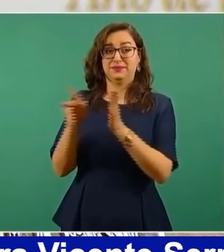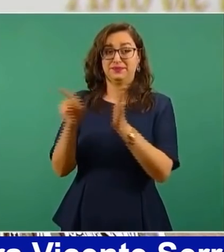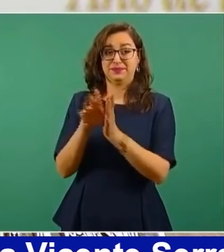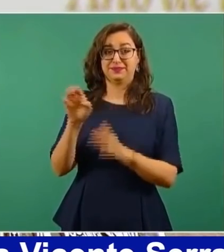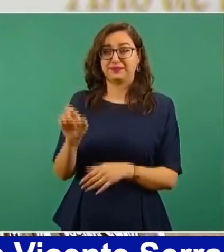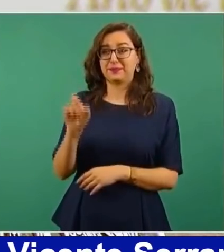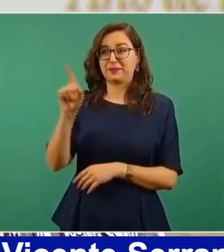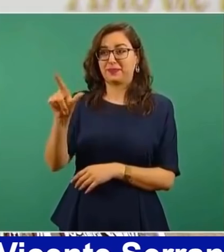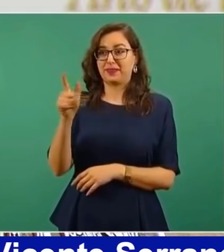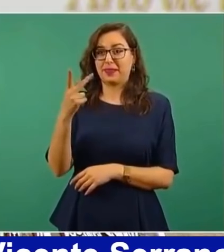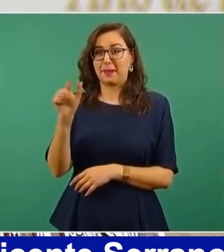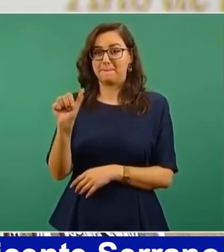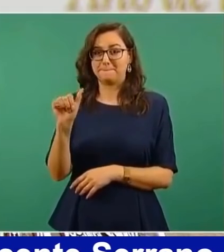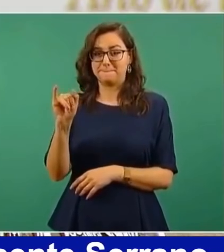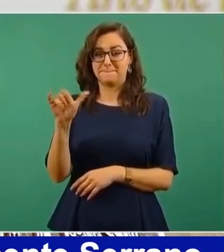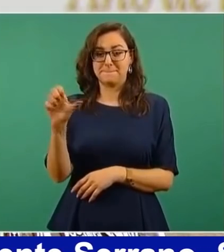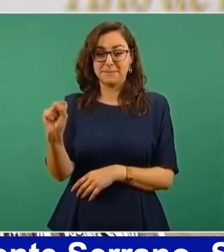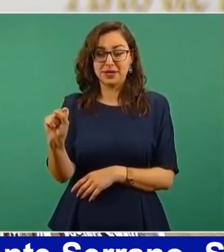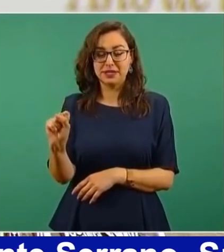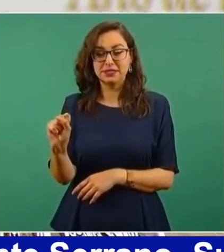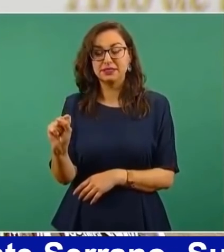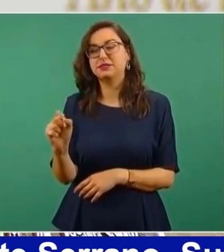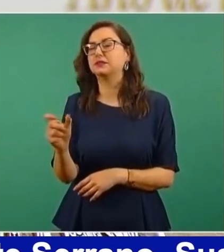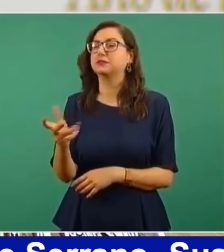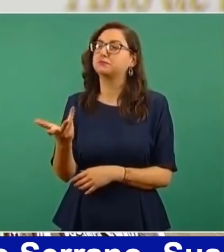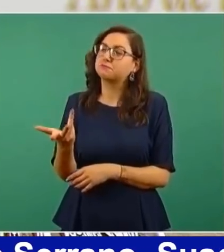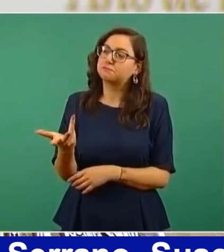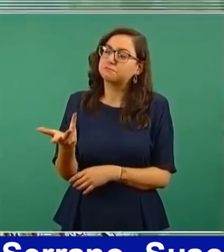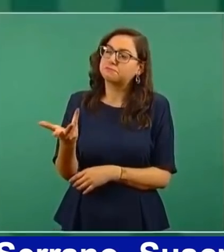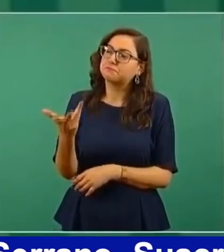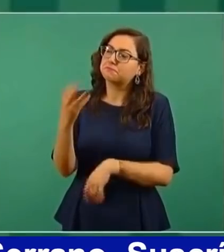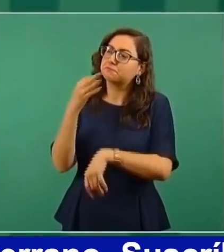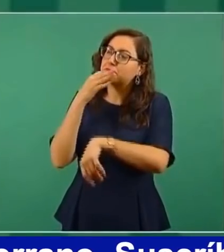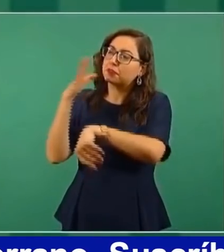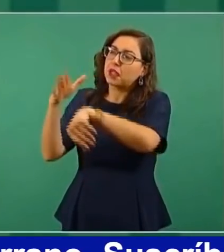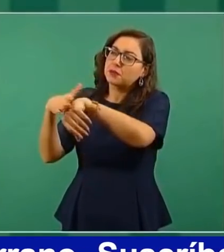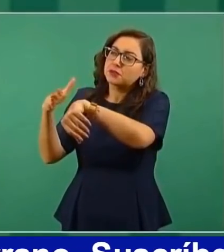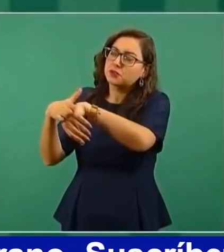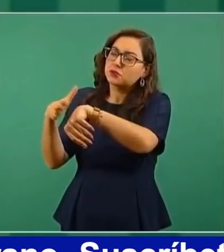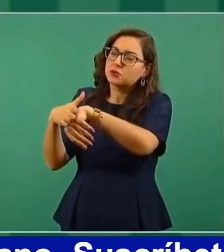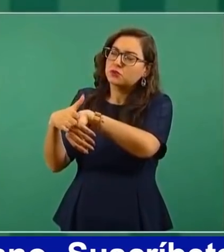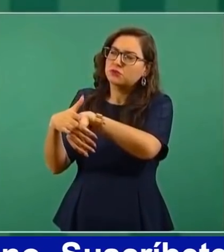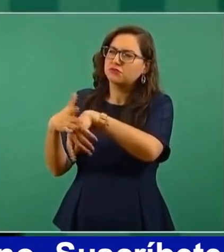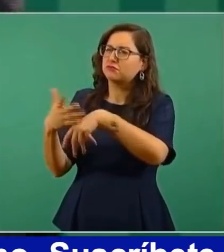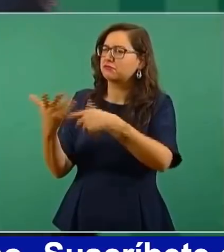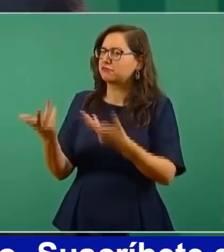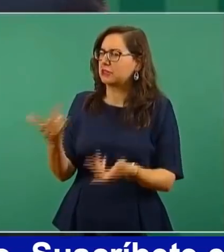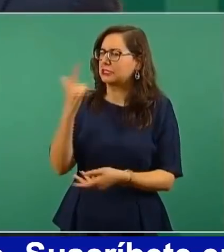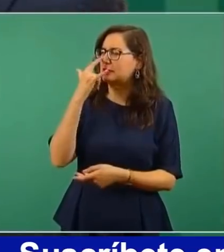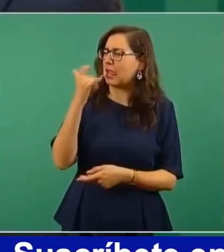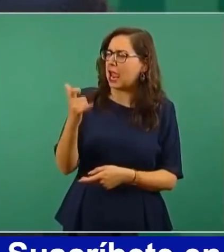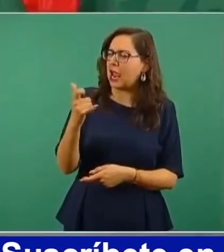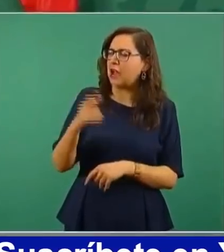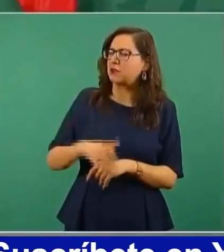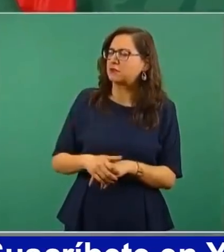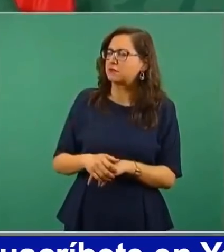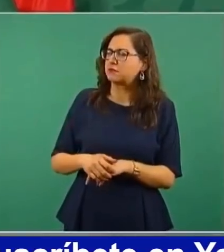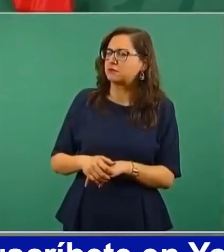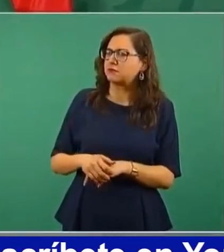les dijimos ayer, en España, ahora que se va a conmemorar el aniversario